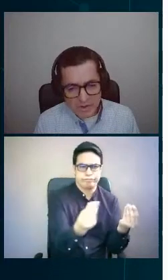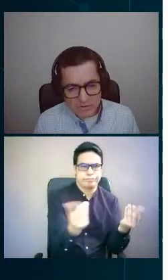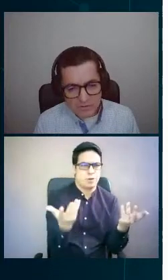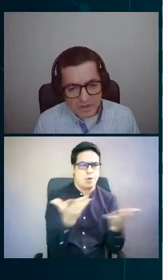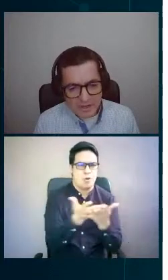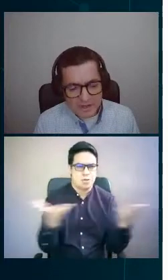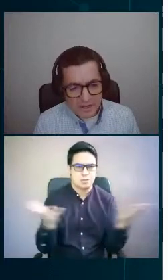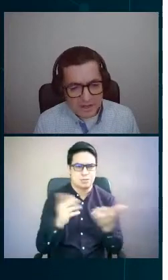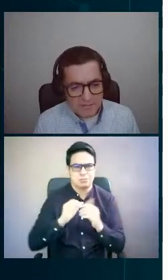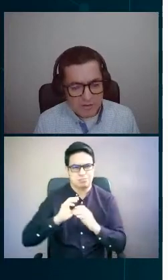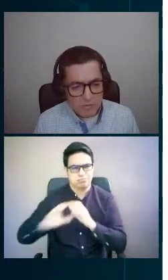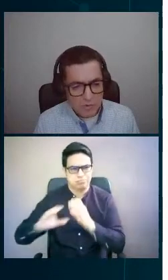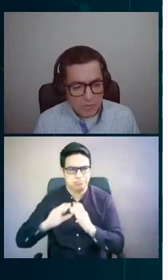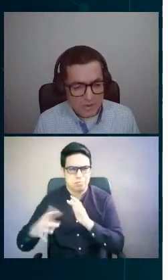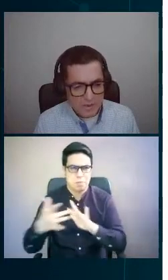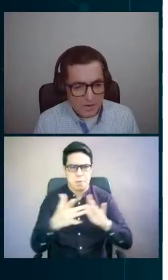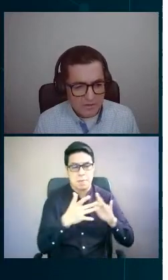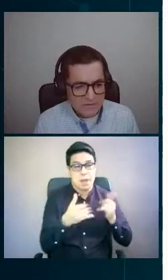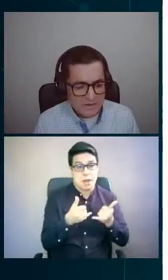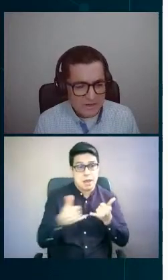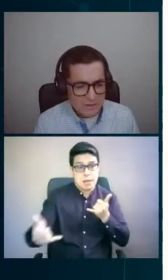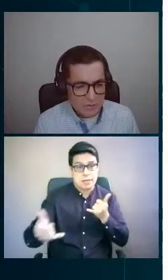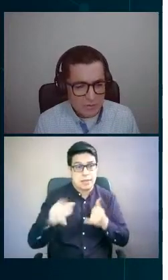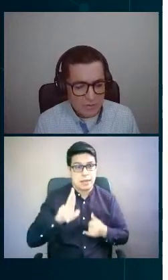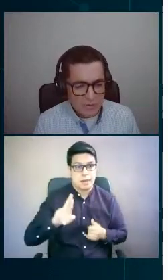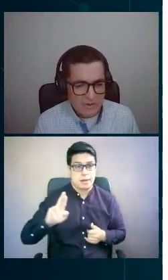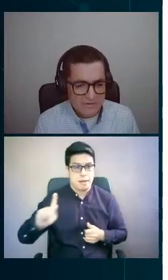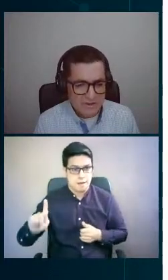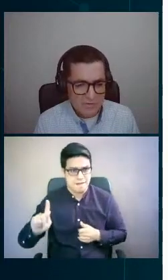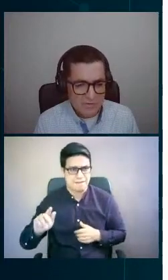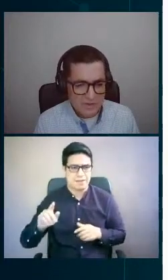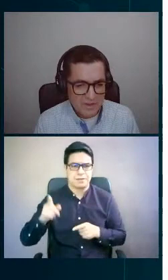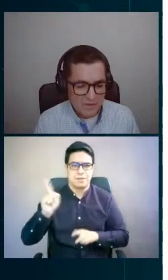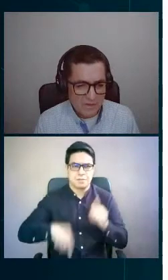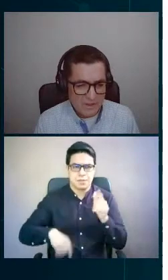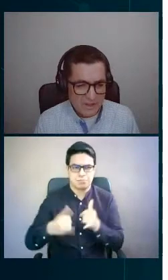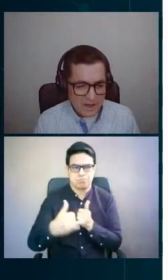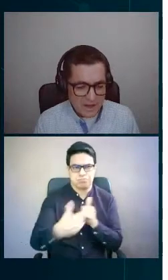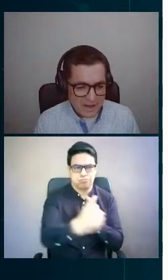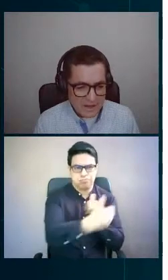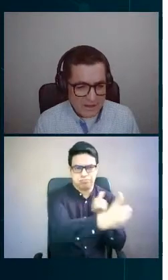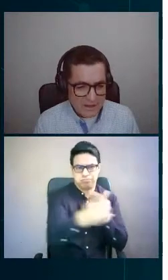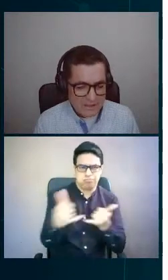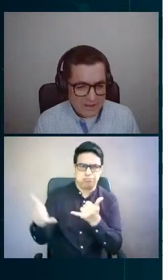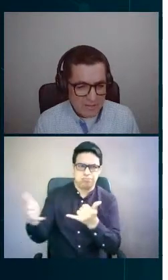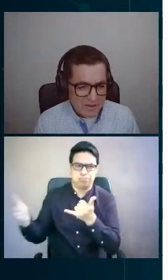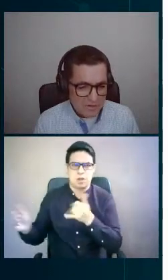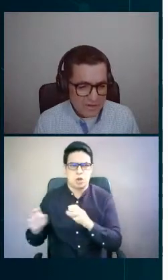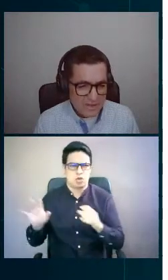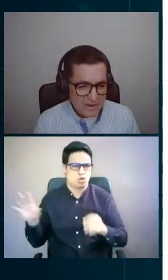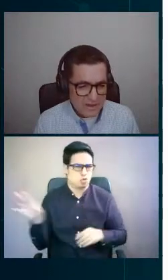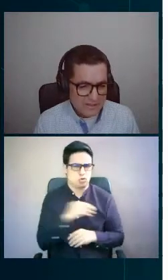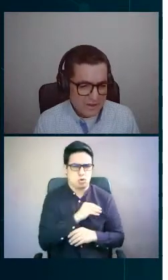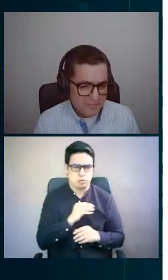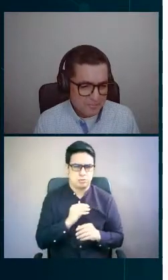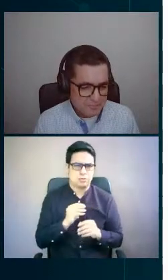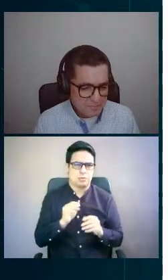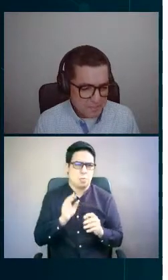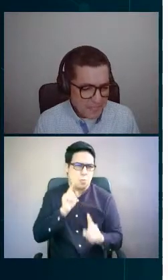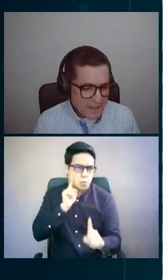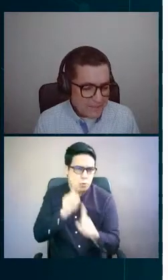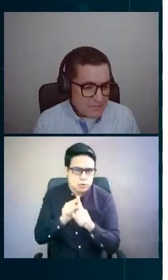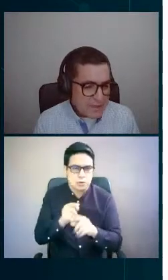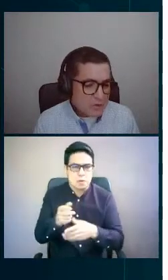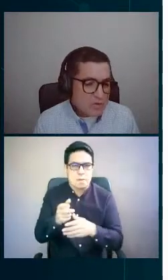de comunicación de la red RF como los leidores y todo lo que esté asociado a la red de medición inteligente.